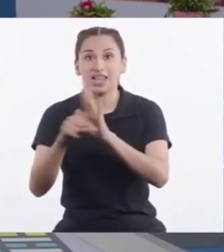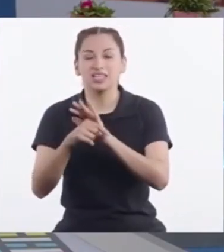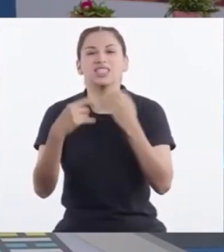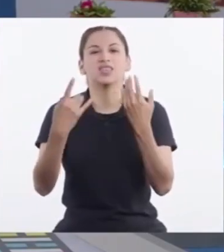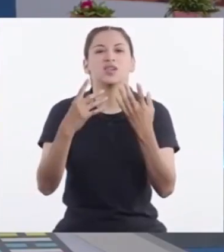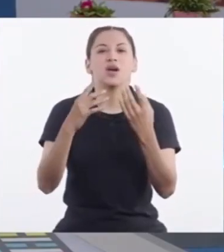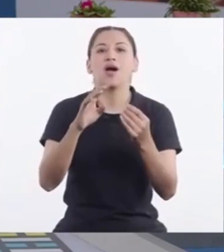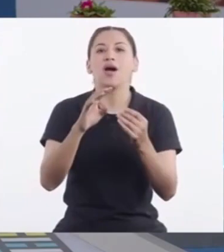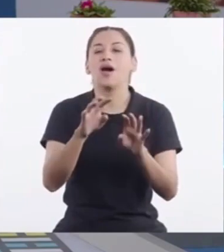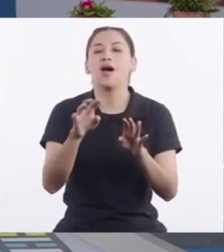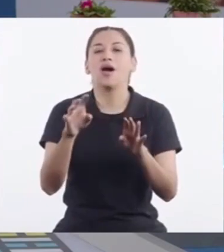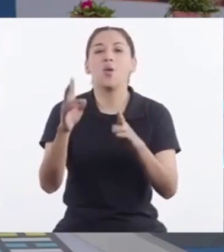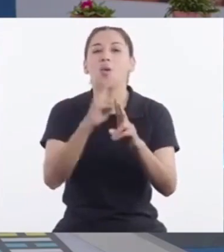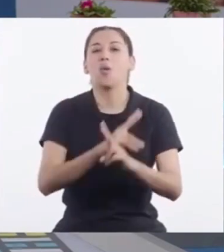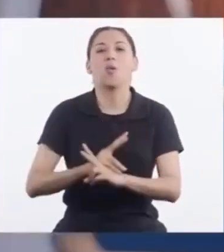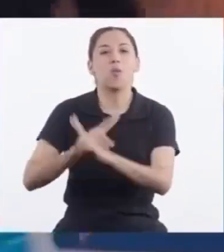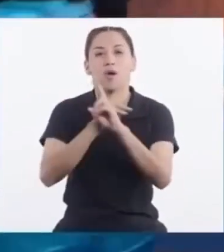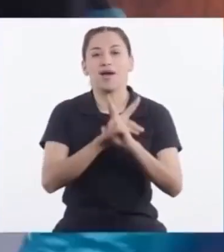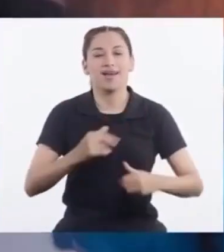la biodiversidad